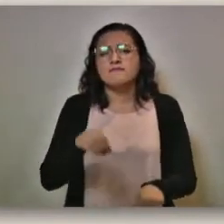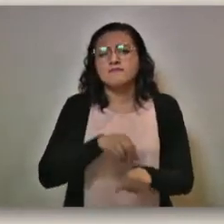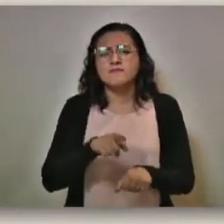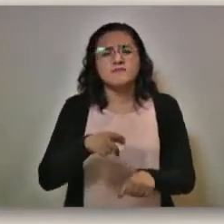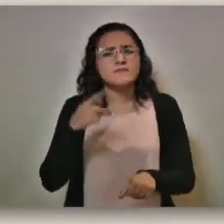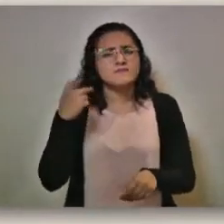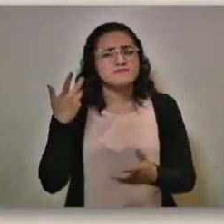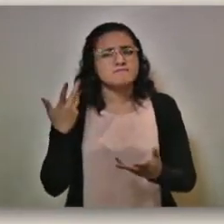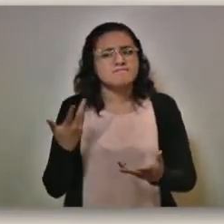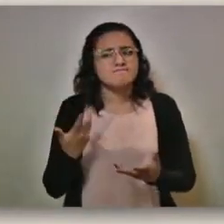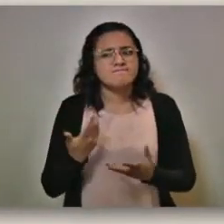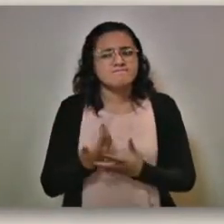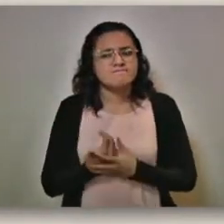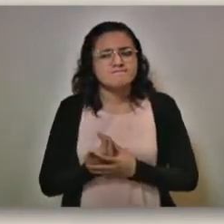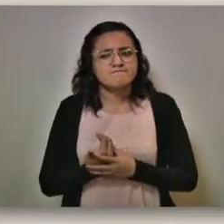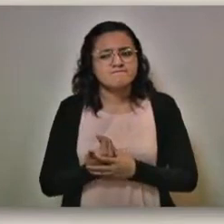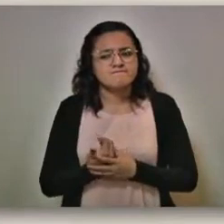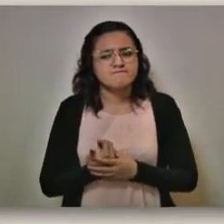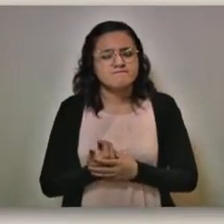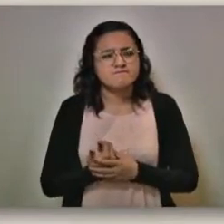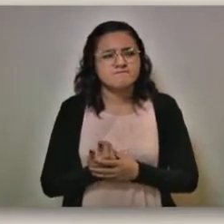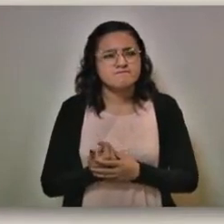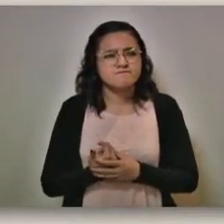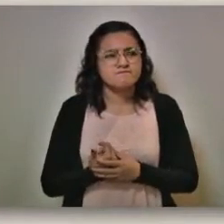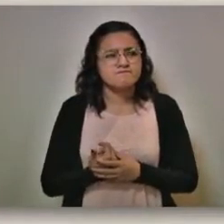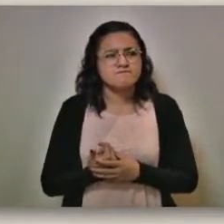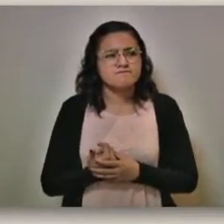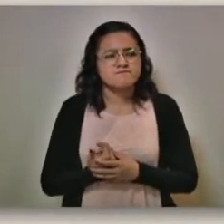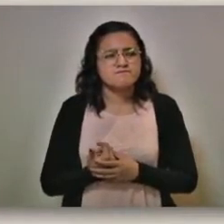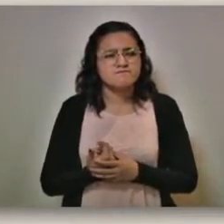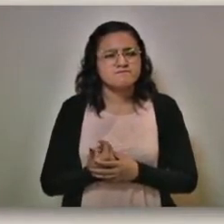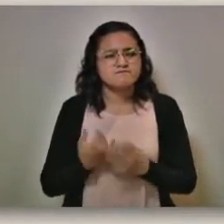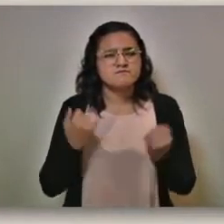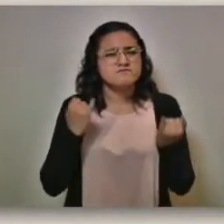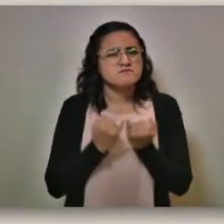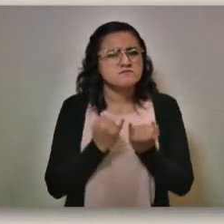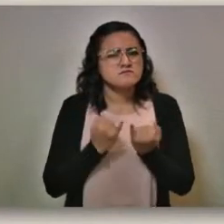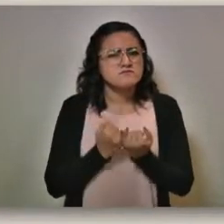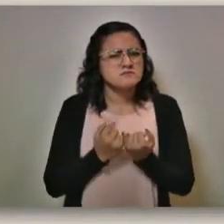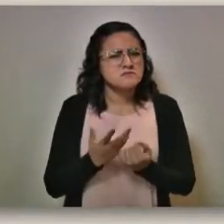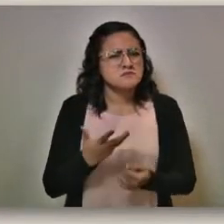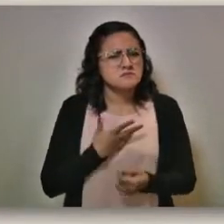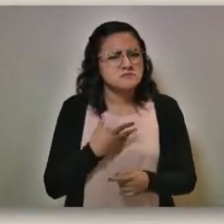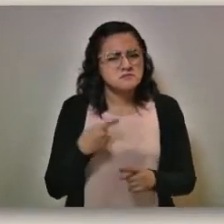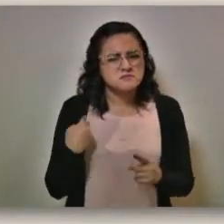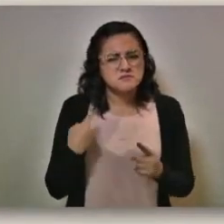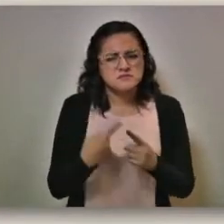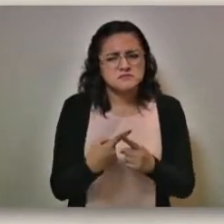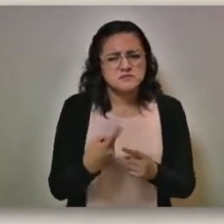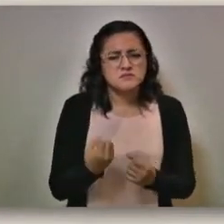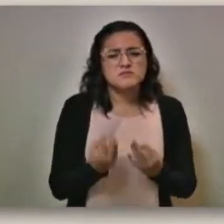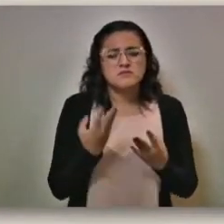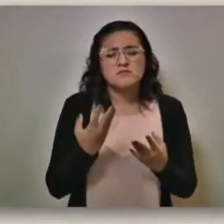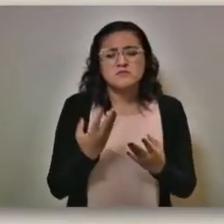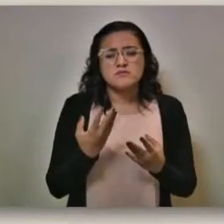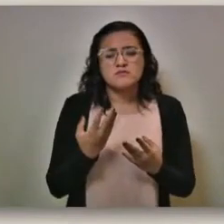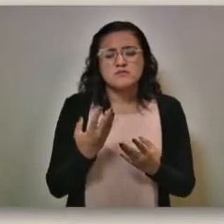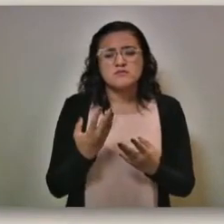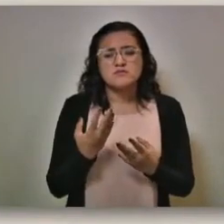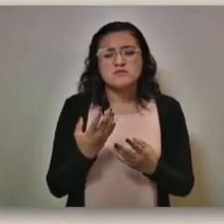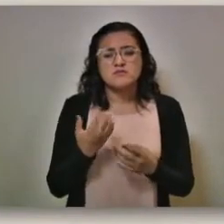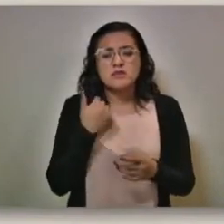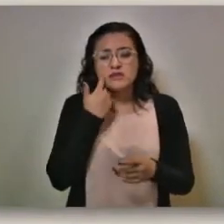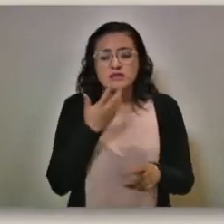Puebla. ¿Qué información tiene al respecto? Y también aprovechando, si tuviera el dato de, en lo que va del año, cuántos linchamientos o intentos de